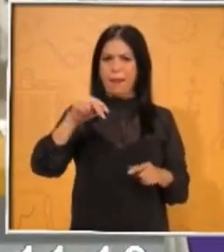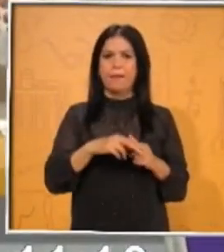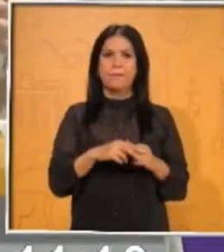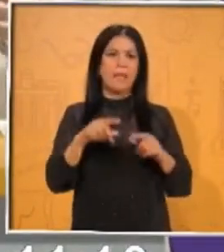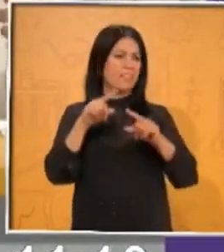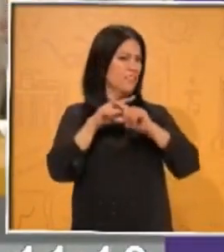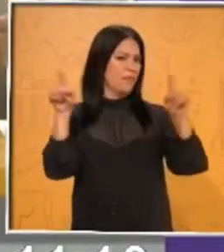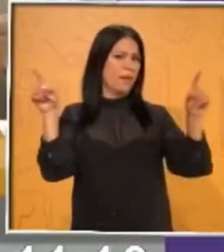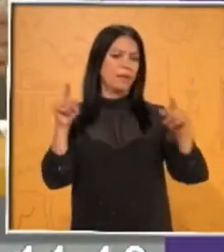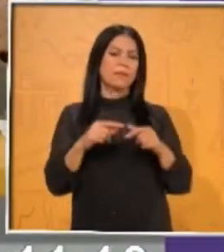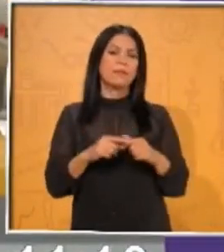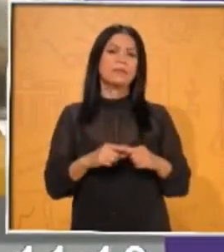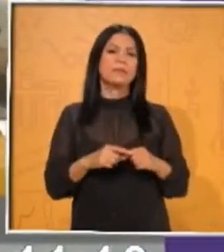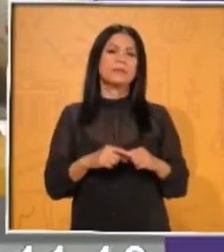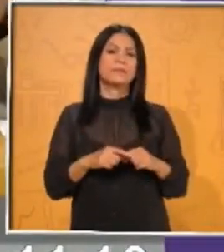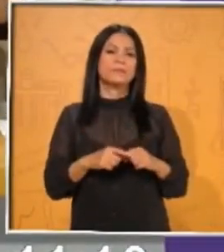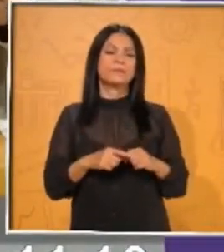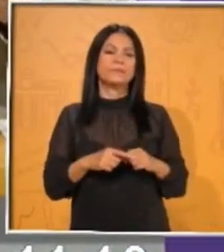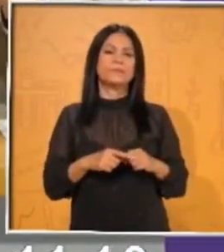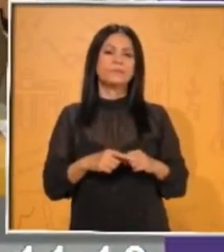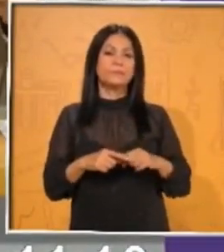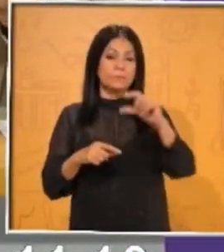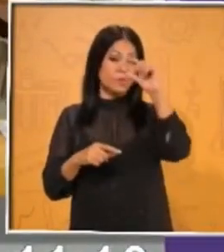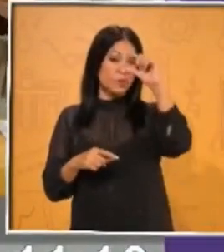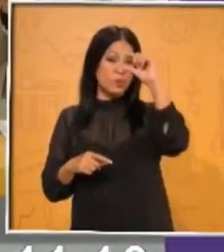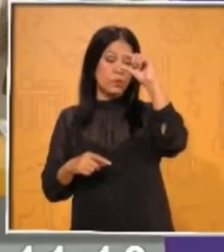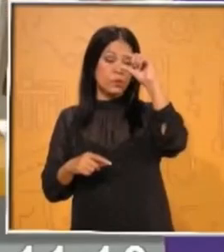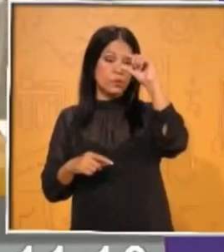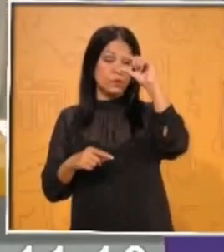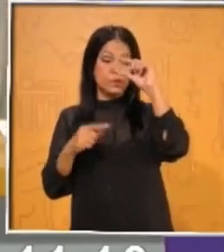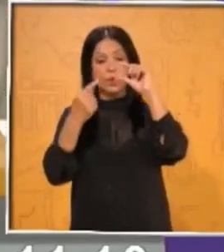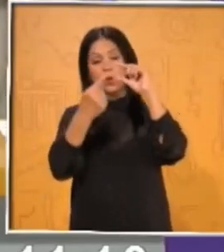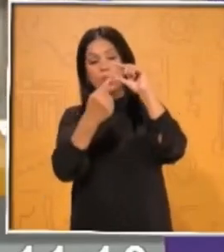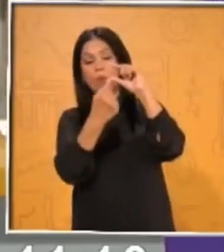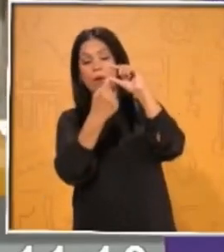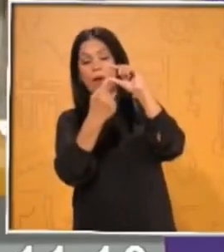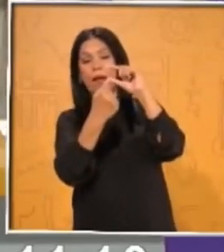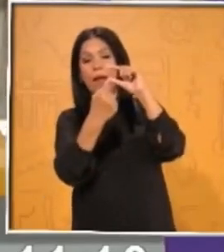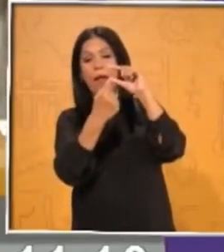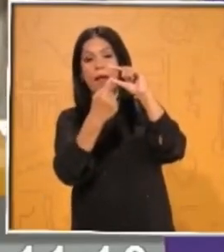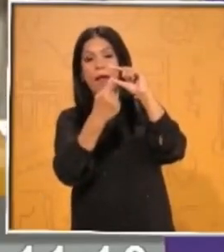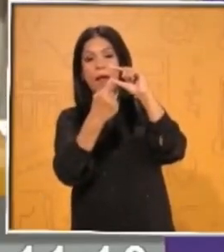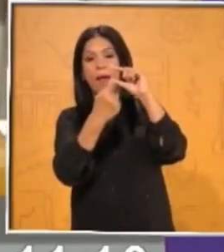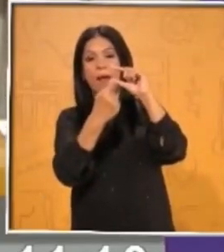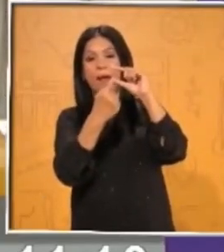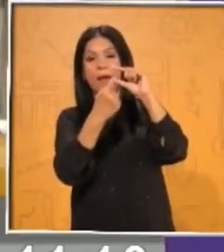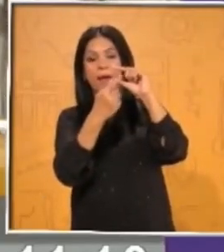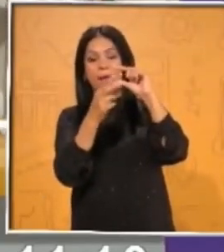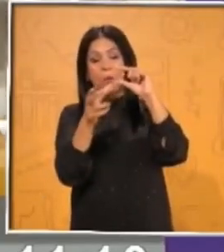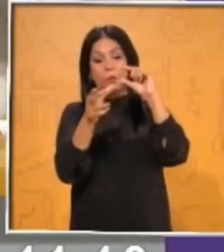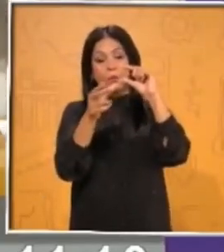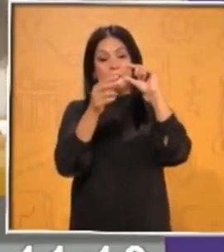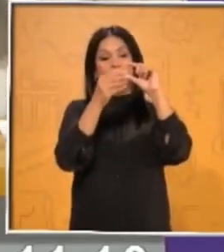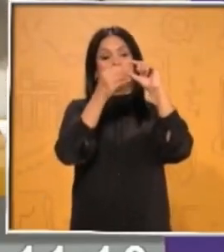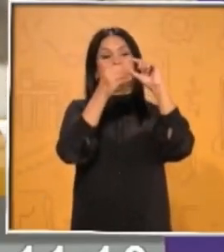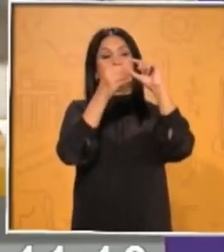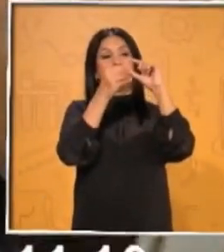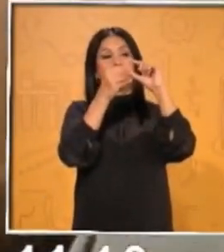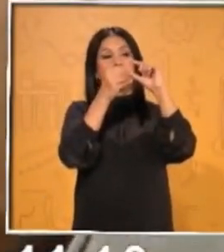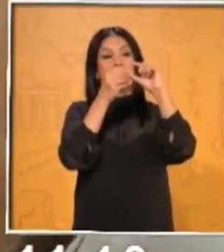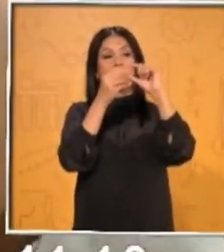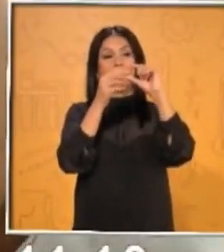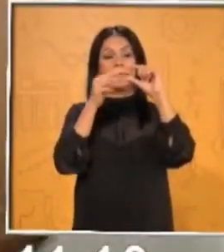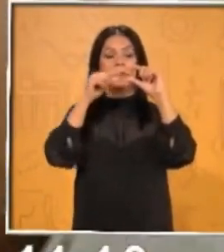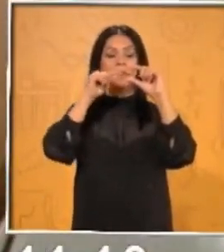tiene... Voy a tomar aquí dos imanes y de un lado de repente los imanes como que se acercan más y de otro lado